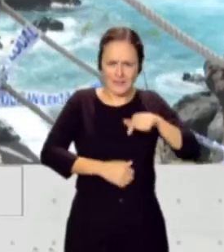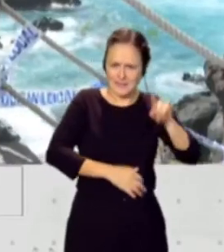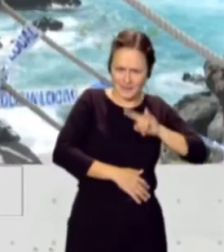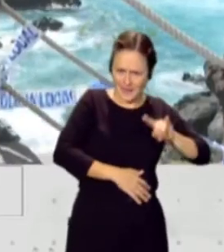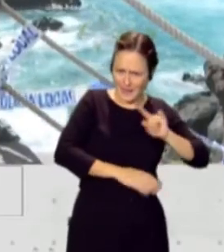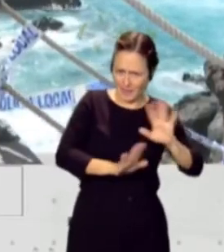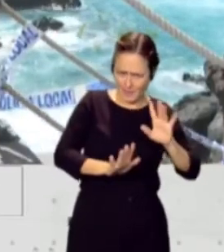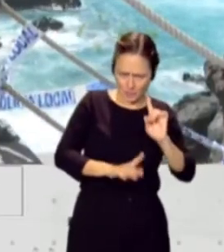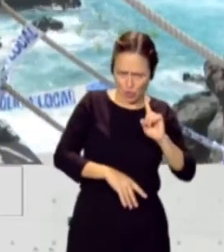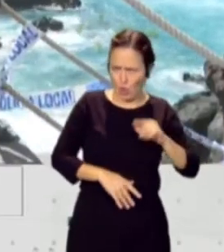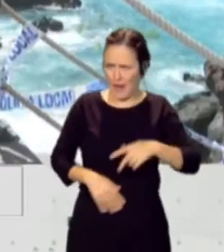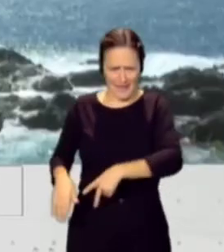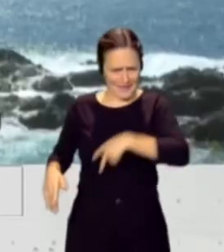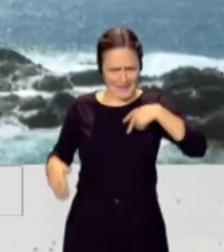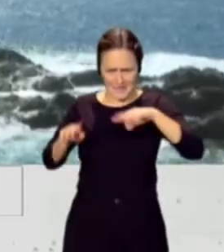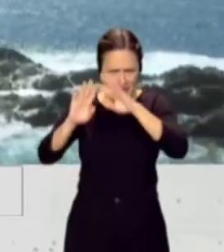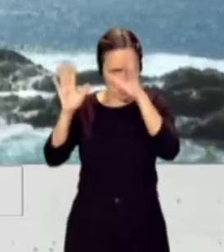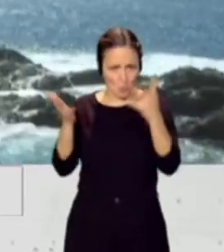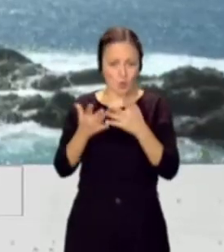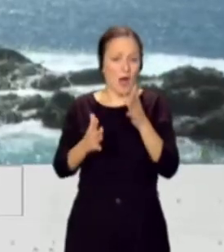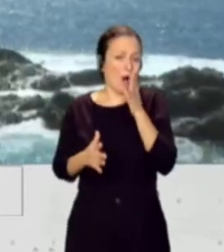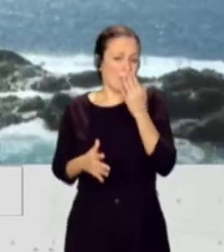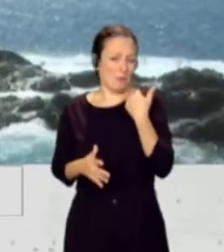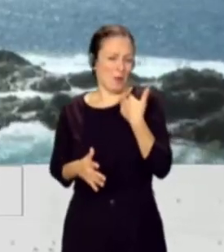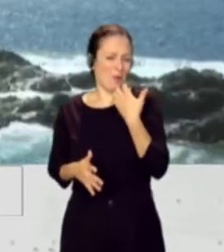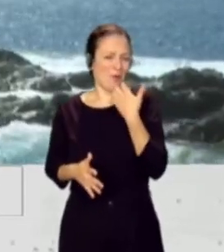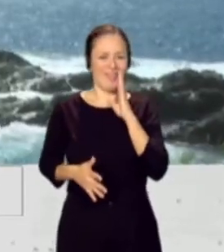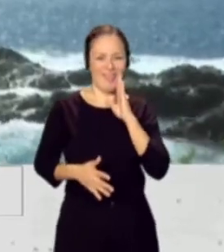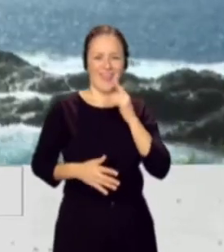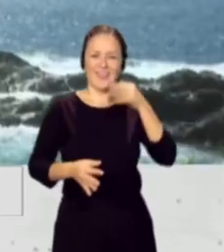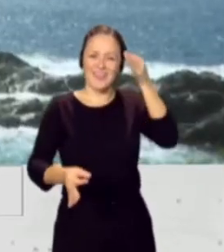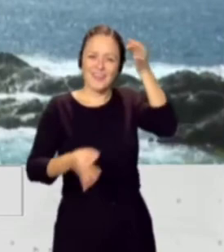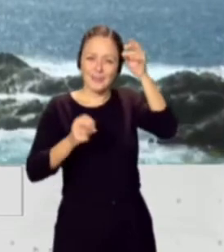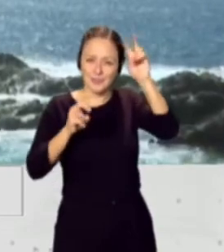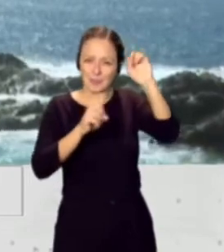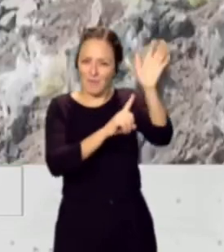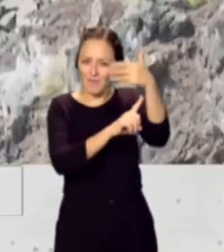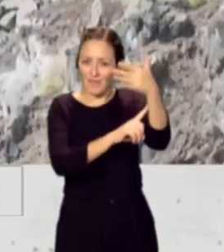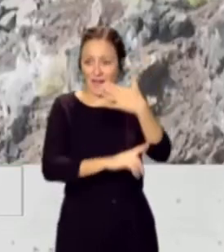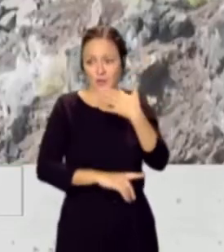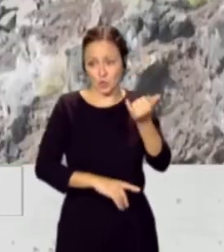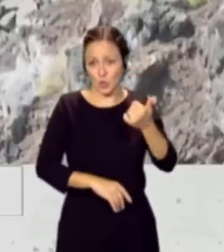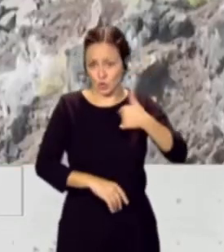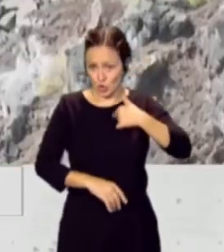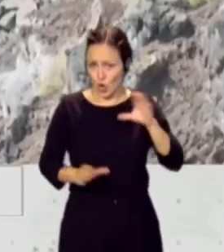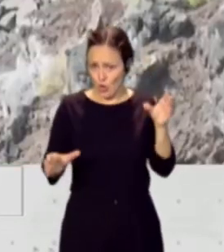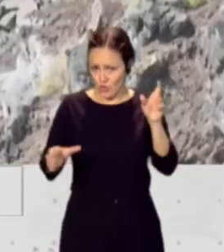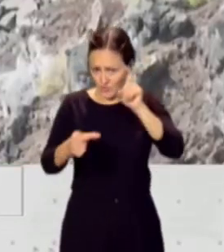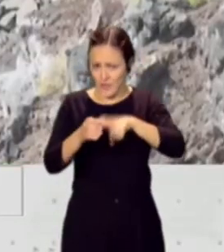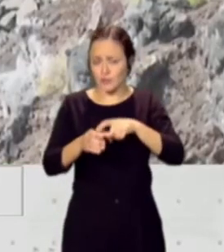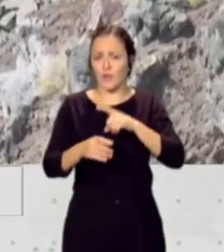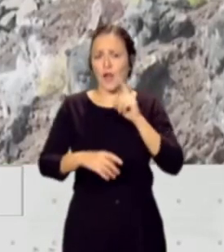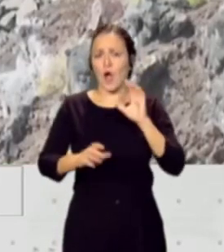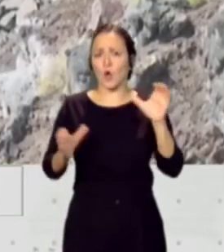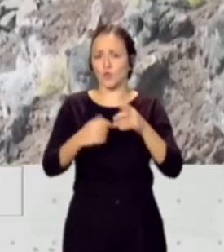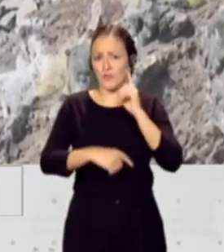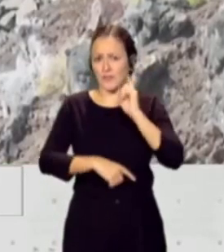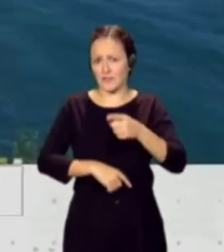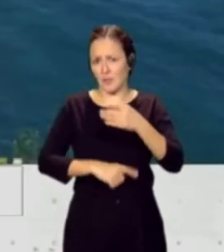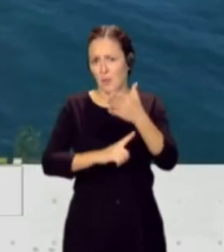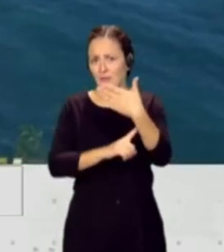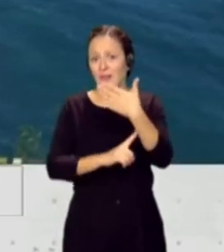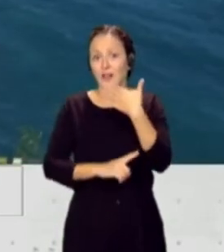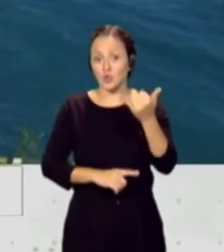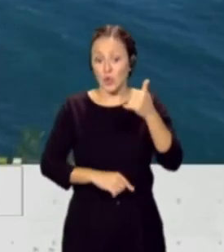mundial. Ahora sacaban ustedes datos de Bandera Azul. Como saben, yo también soy miembro de la Junta Directiva de Bandera Azul España y Canarias,